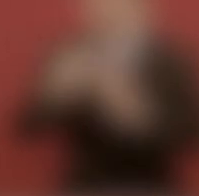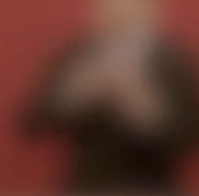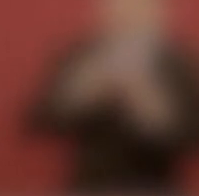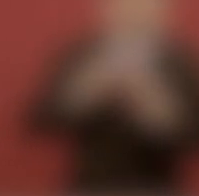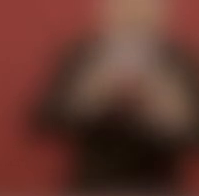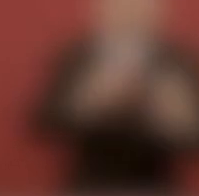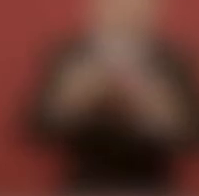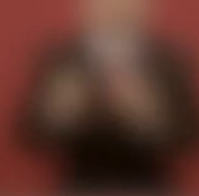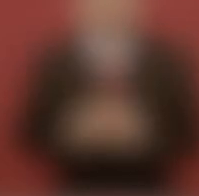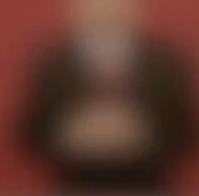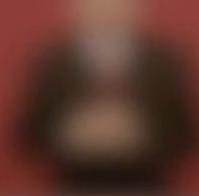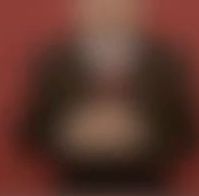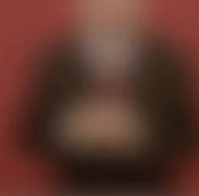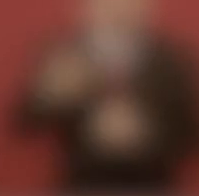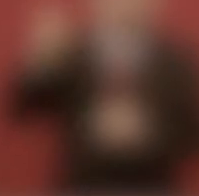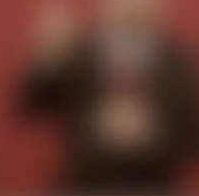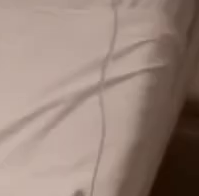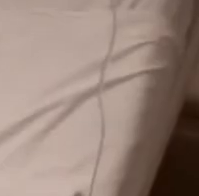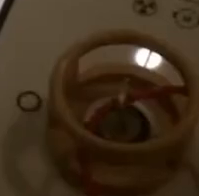Sin medidas autoritarias